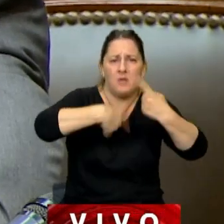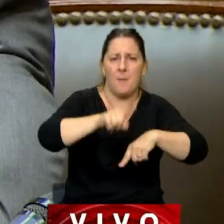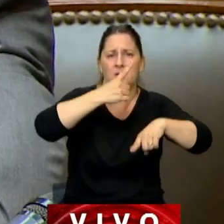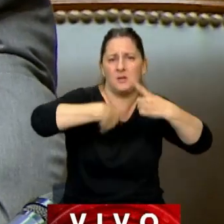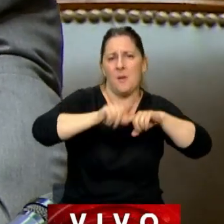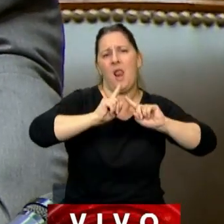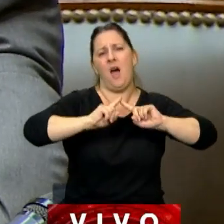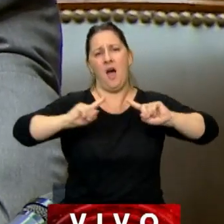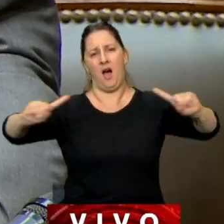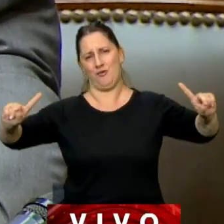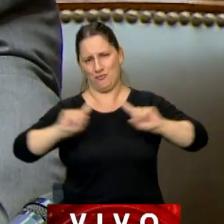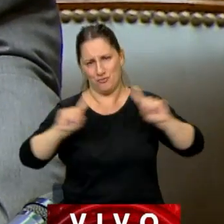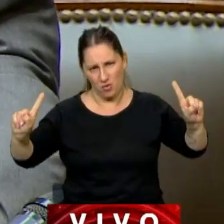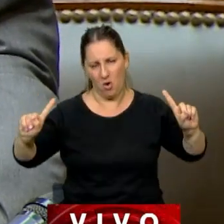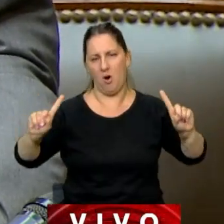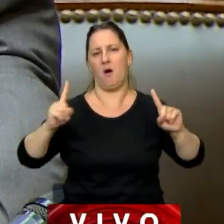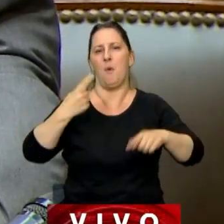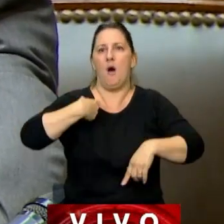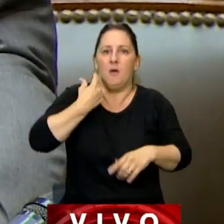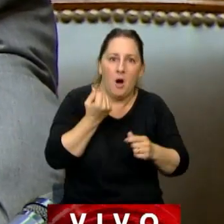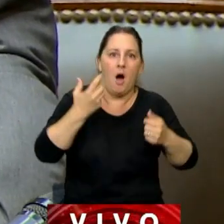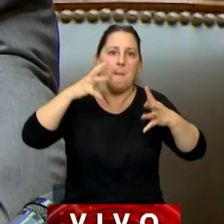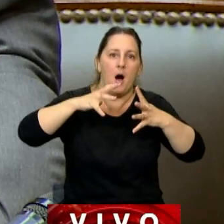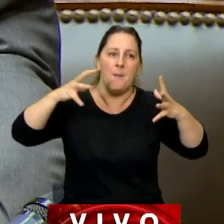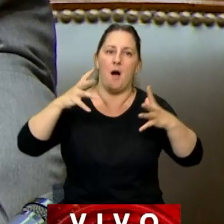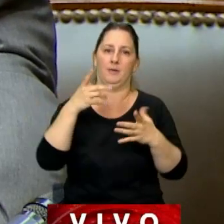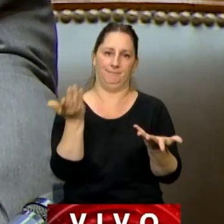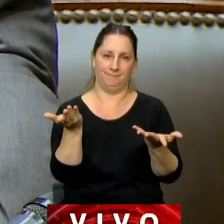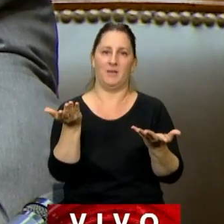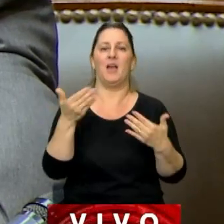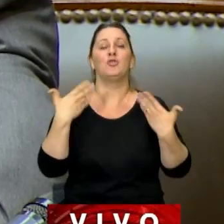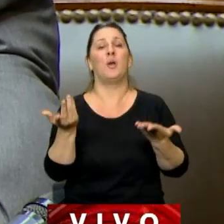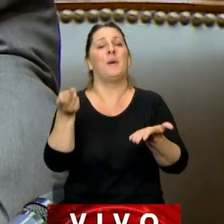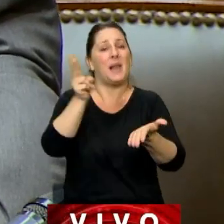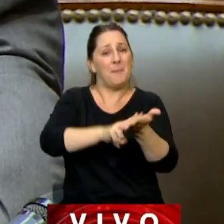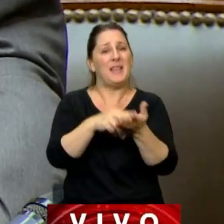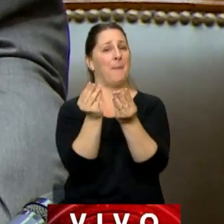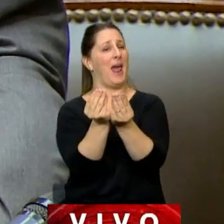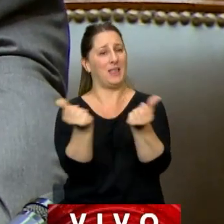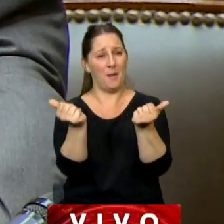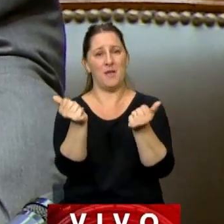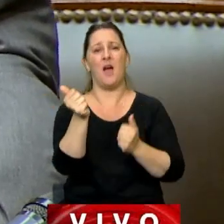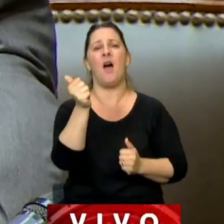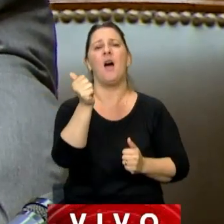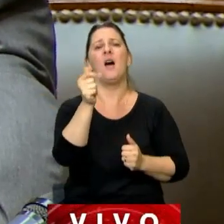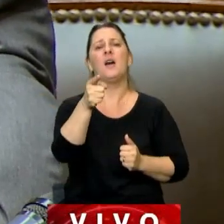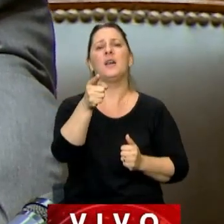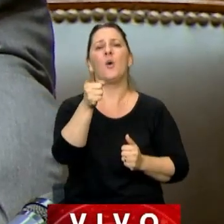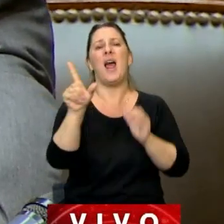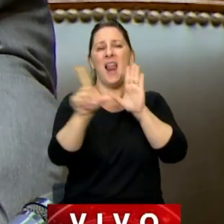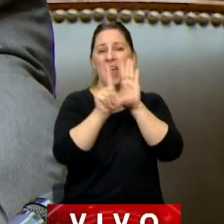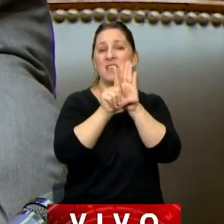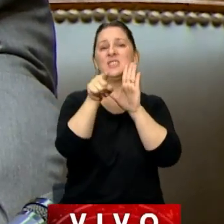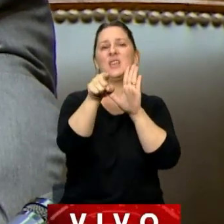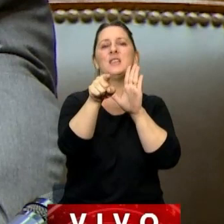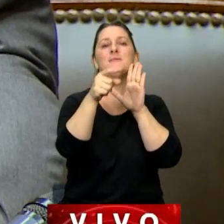burocracia, o sea, de más inflación legislativa. Repito, para cerrar mi comentario, en la fábrica de leyes